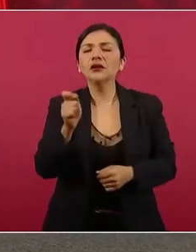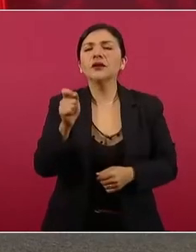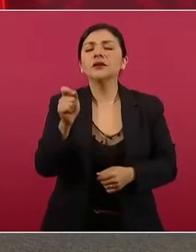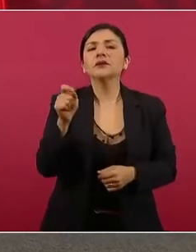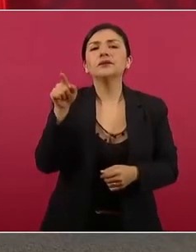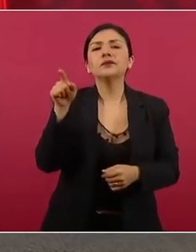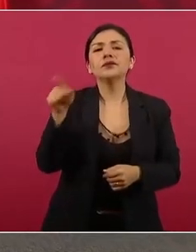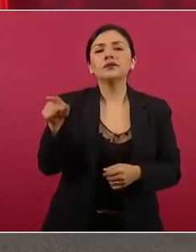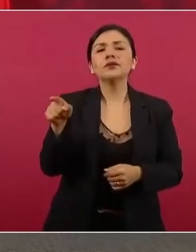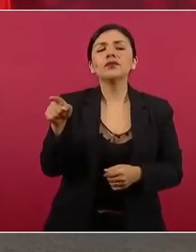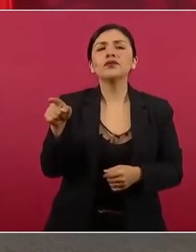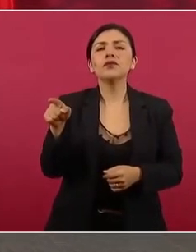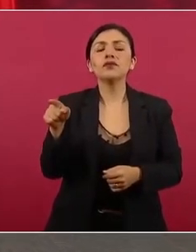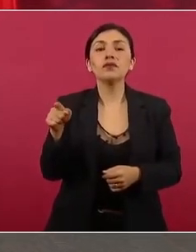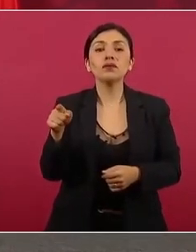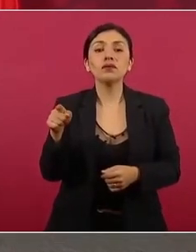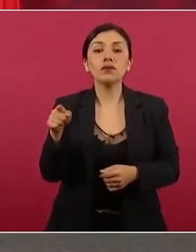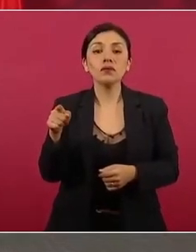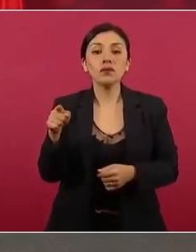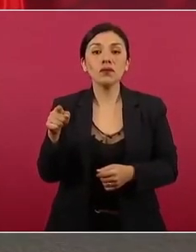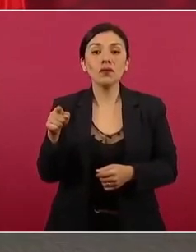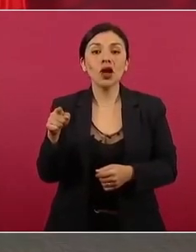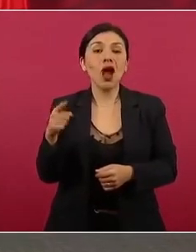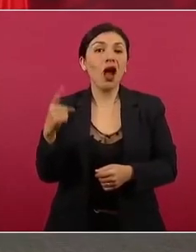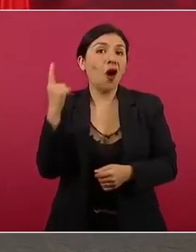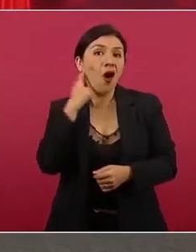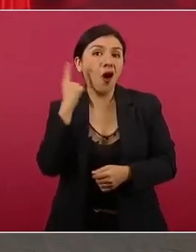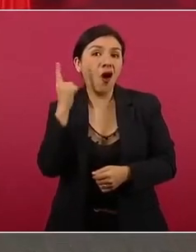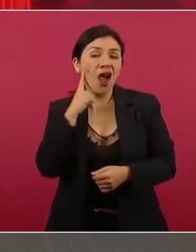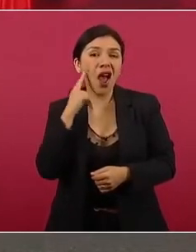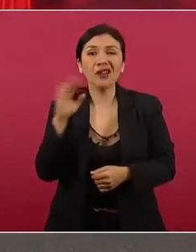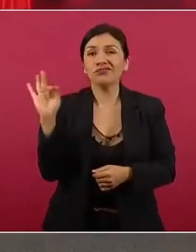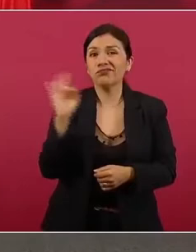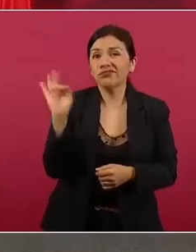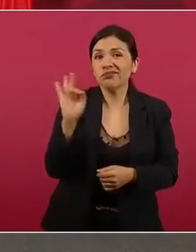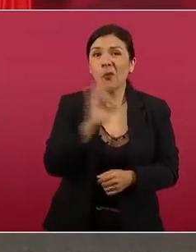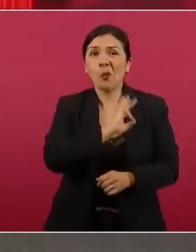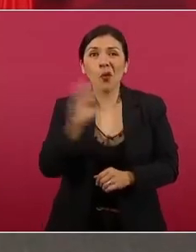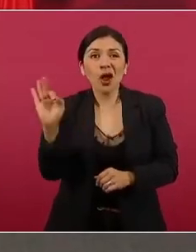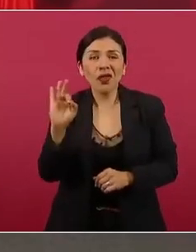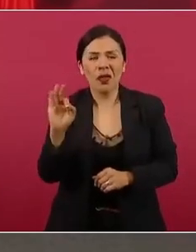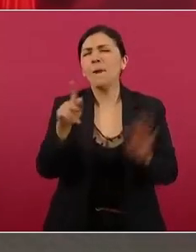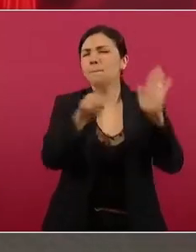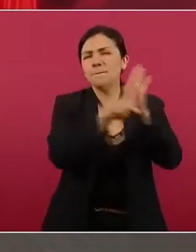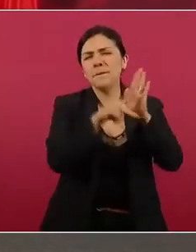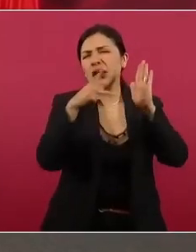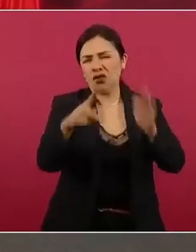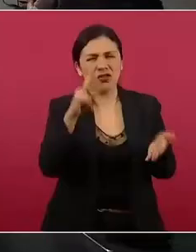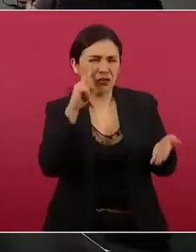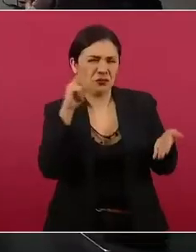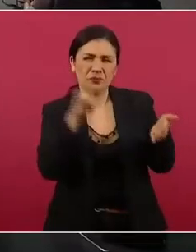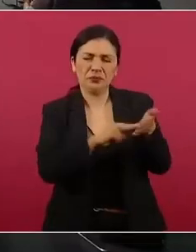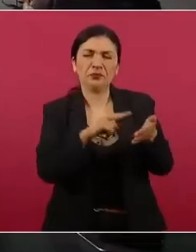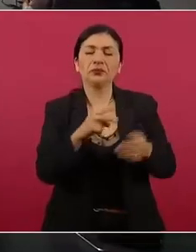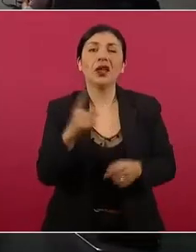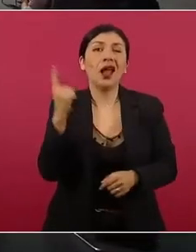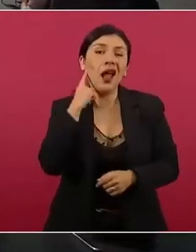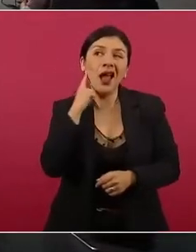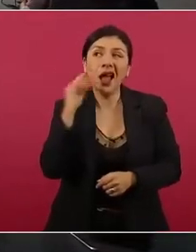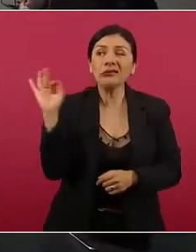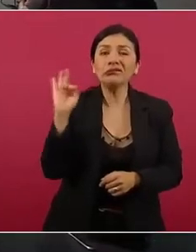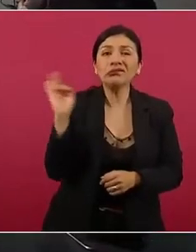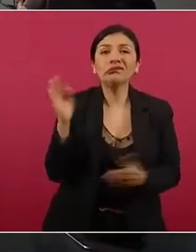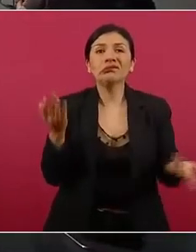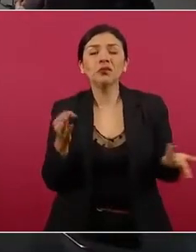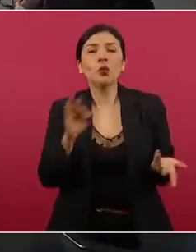había el rumor, un periódico, de que